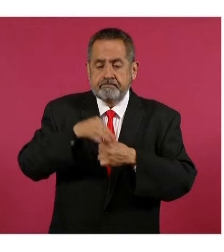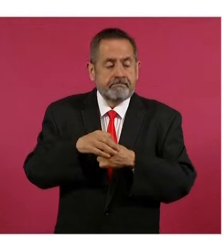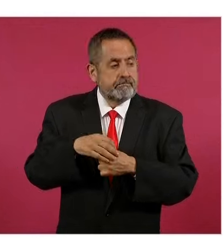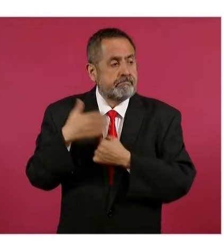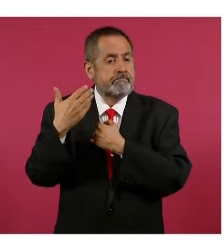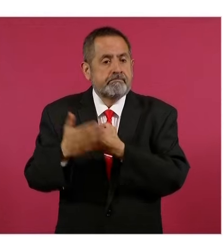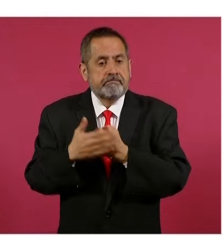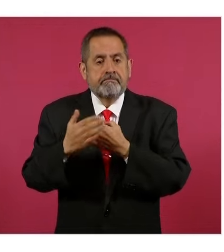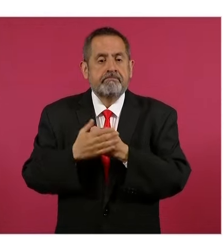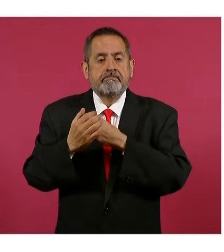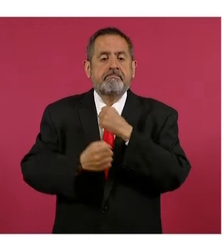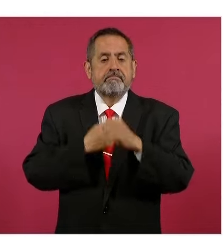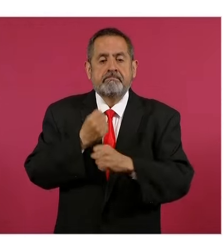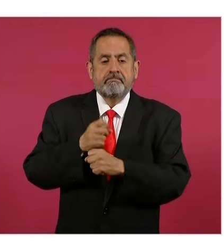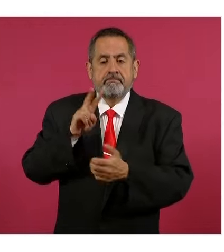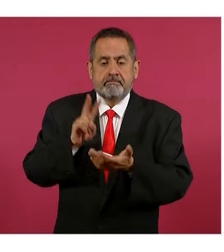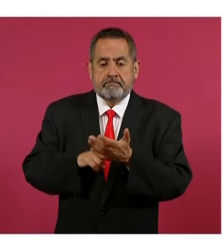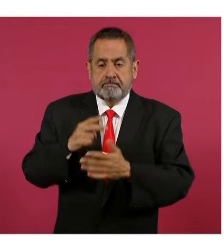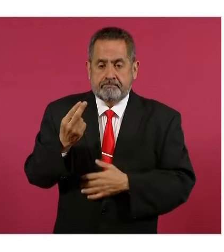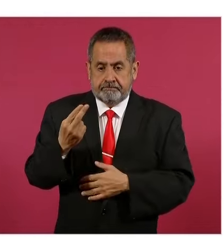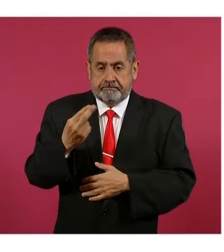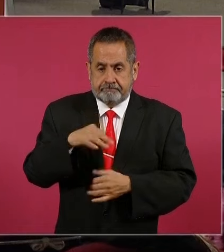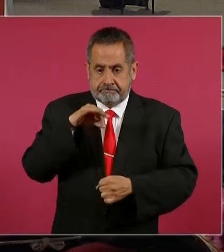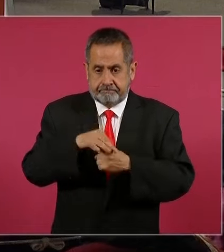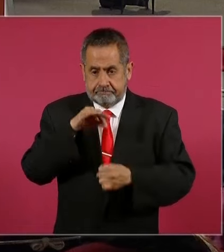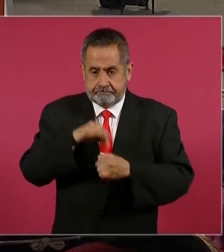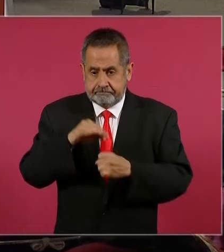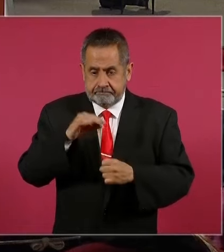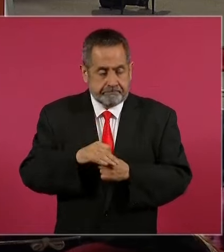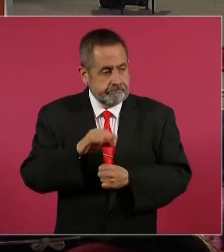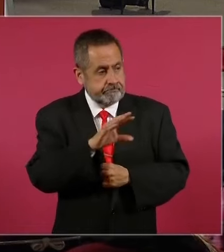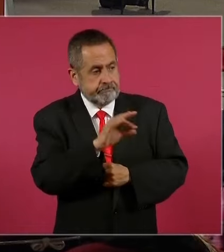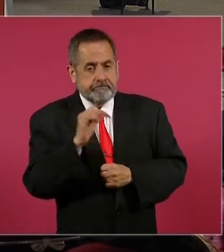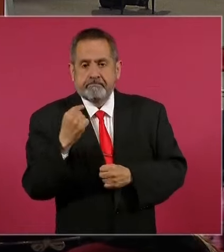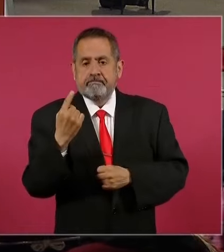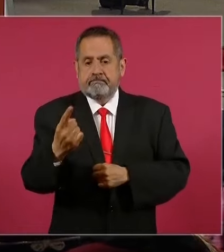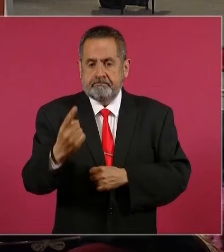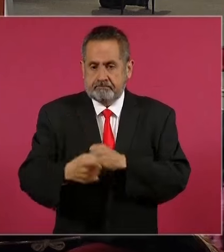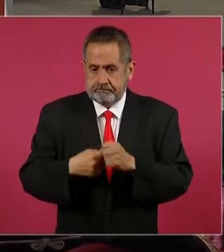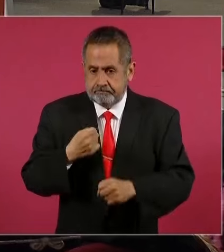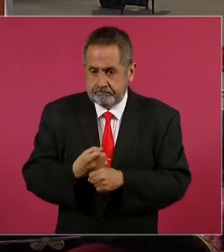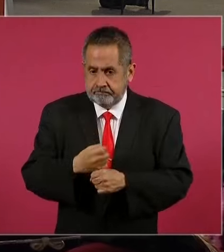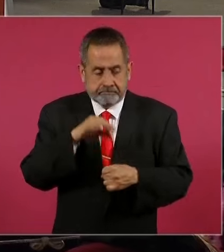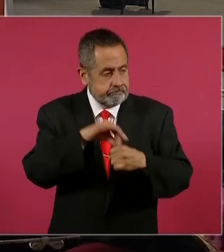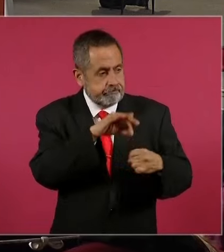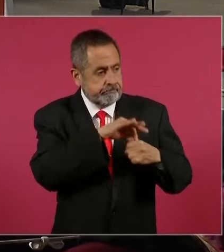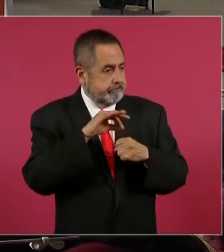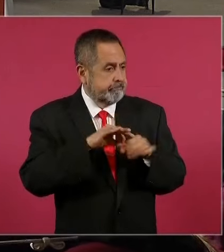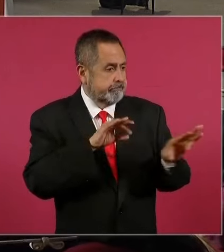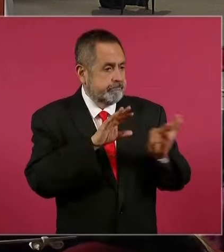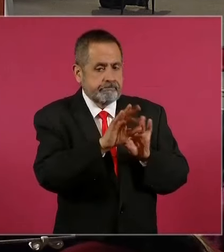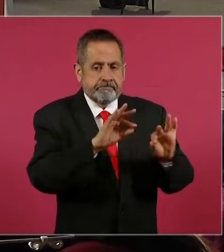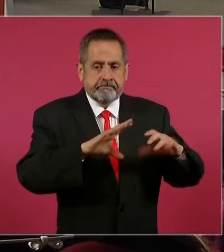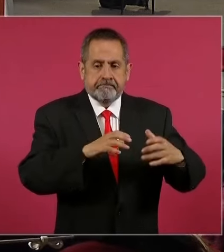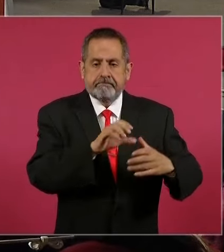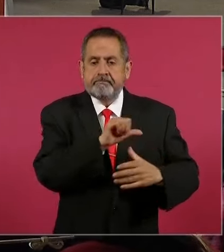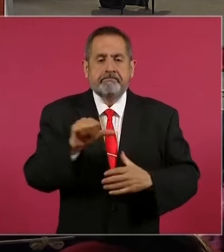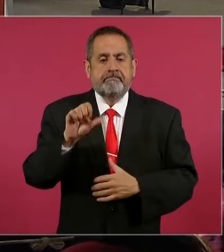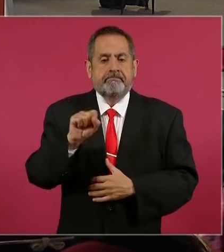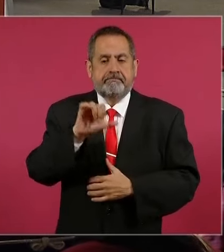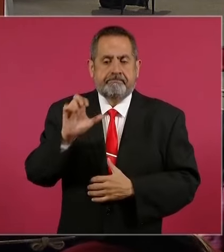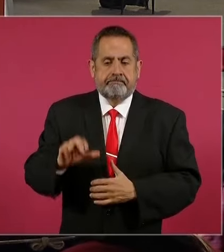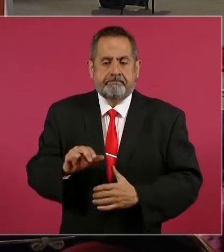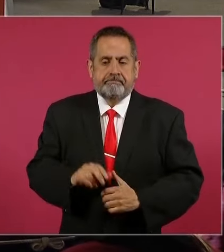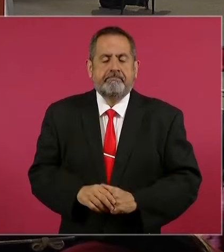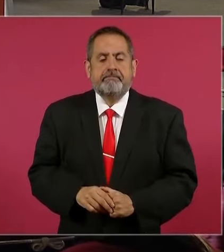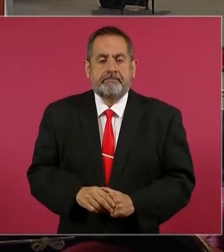celebrada en 2025, es decir, el próximo año. Adelante. También se incluye